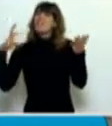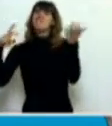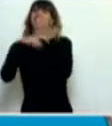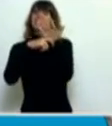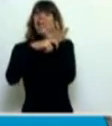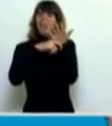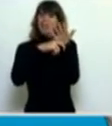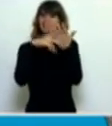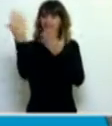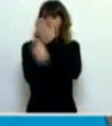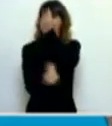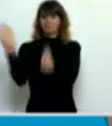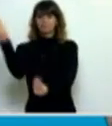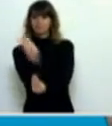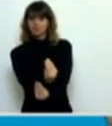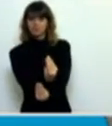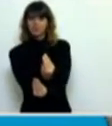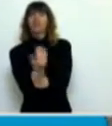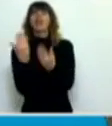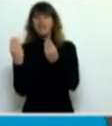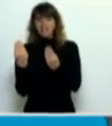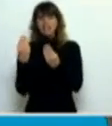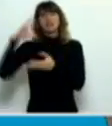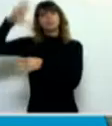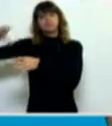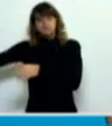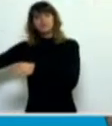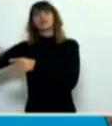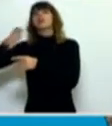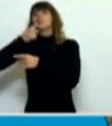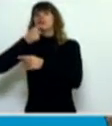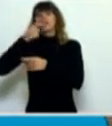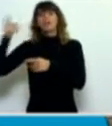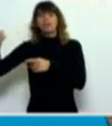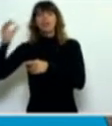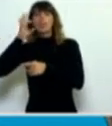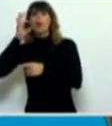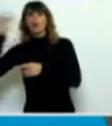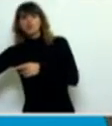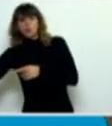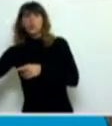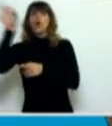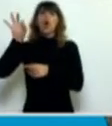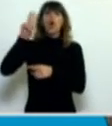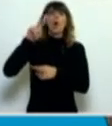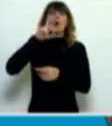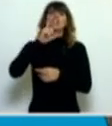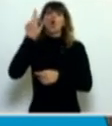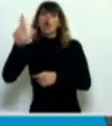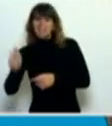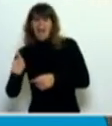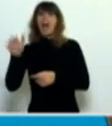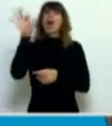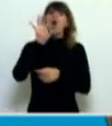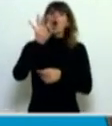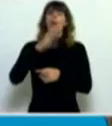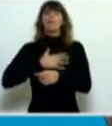de juzgados federales inactivos como el de Gualeguaychú, como el de Victoria o como el de Concordia de